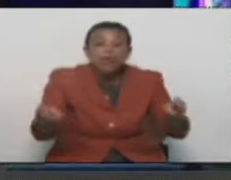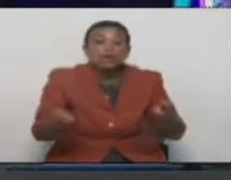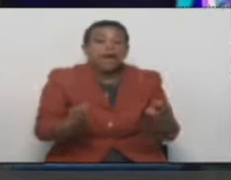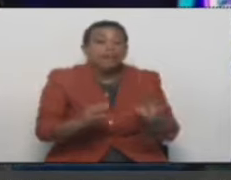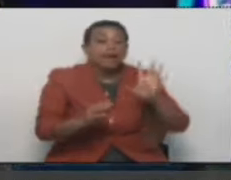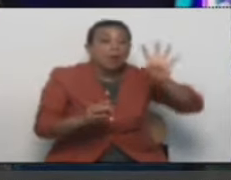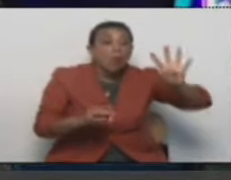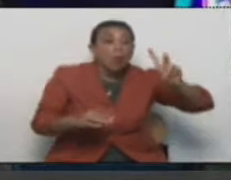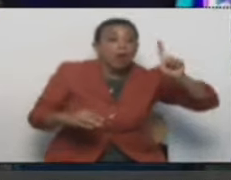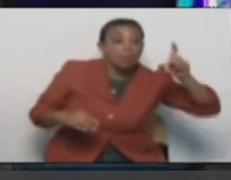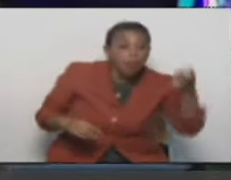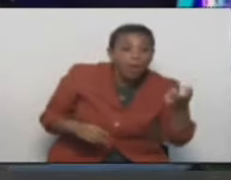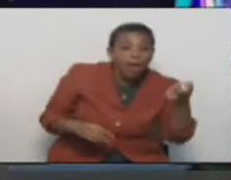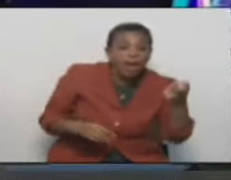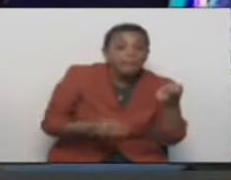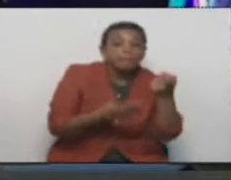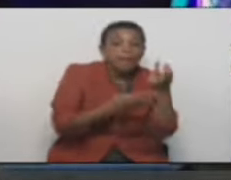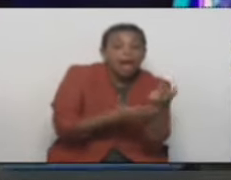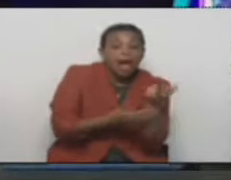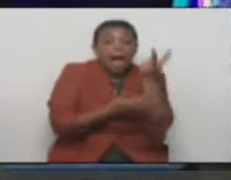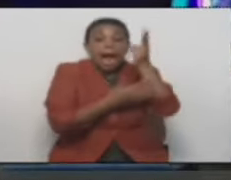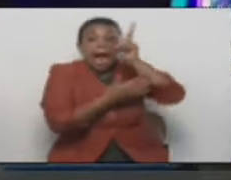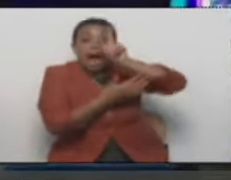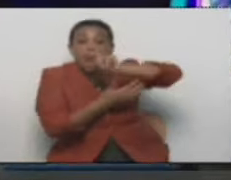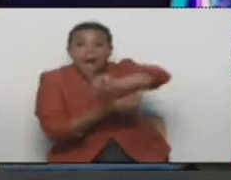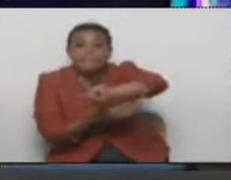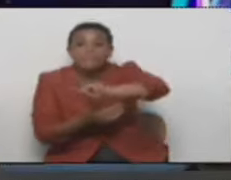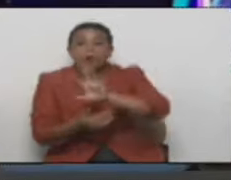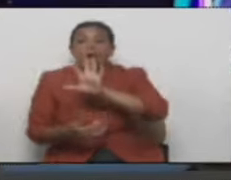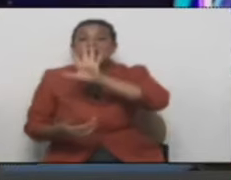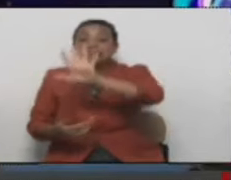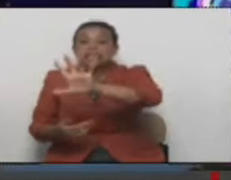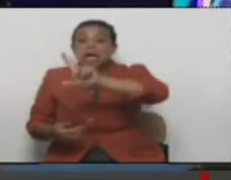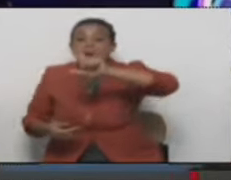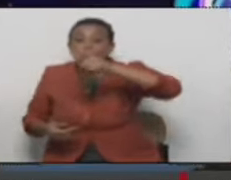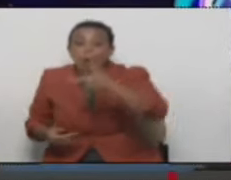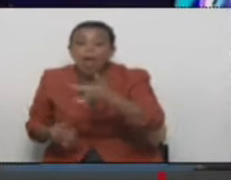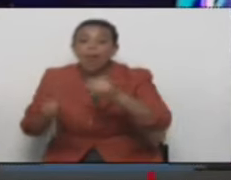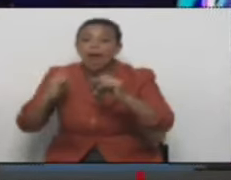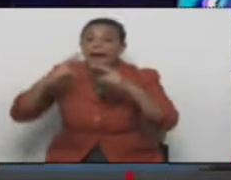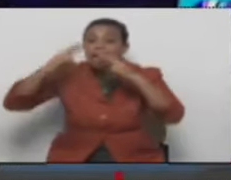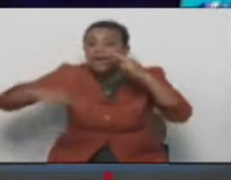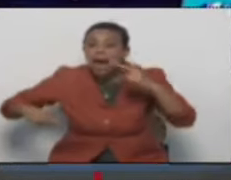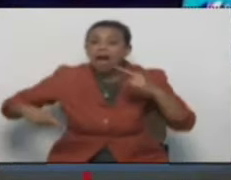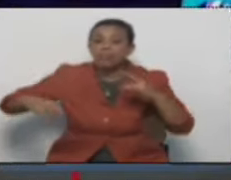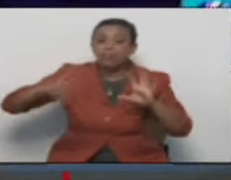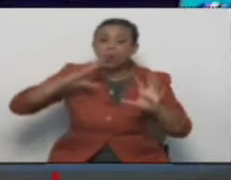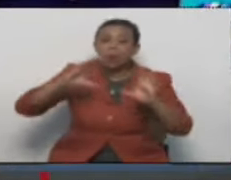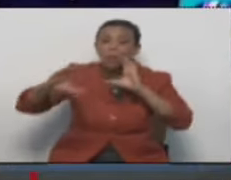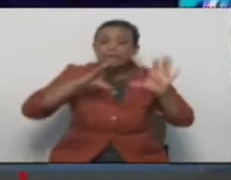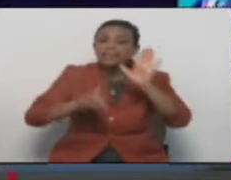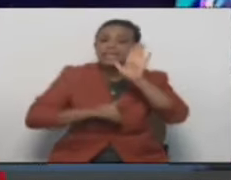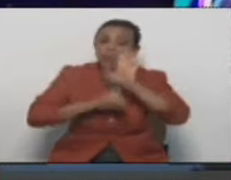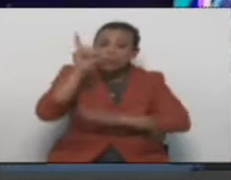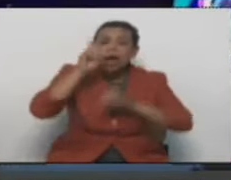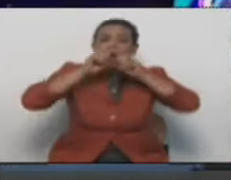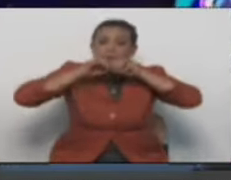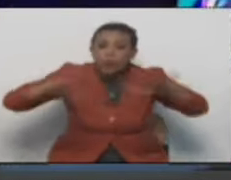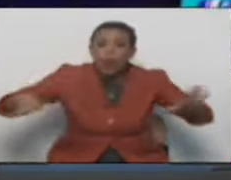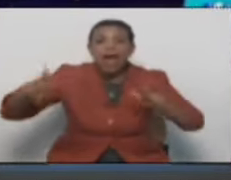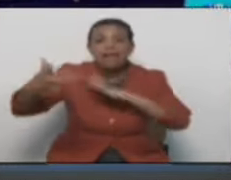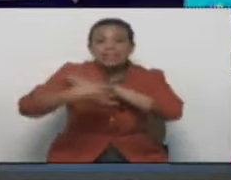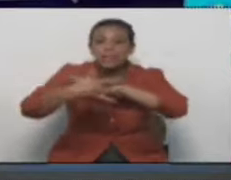para el otorgamiento de porciones del espectro radioeléctrico a fin de desarrollar y desplegar nuevas